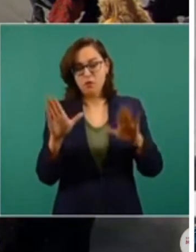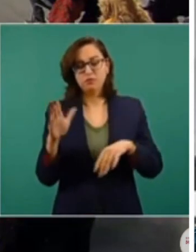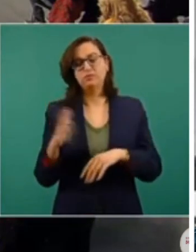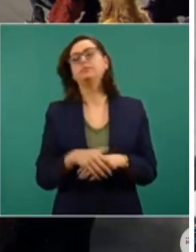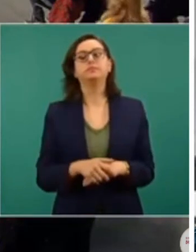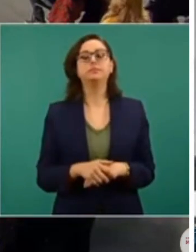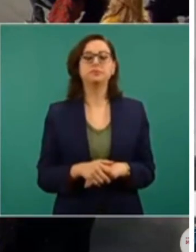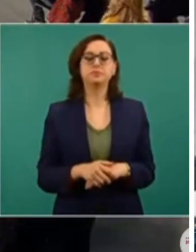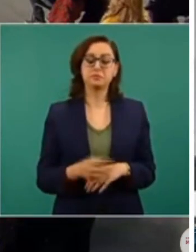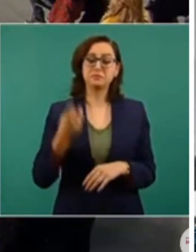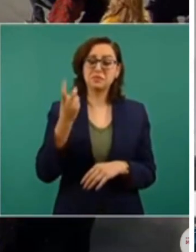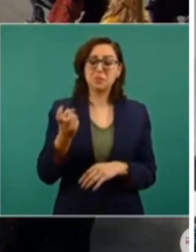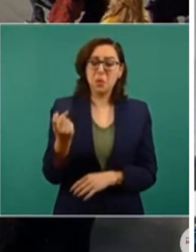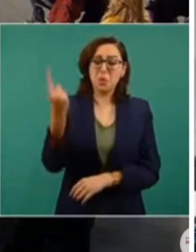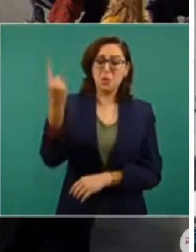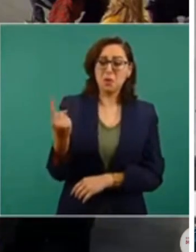Pues esa fue la gran nota.